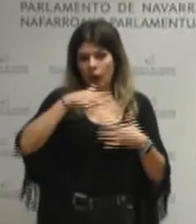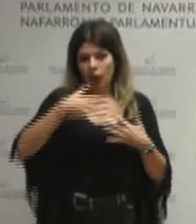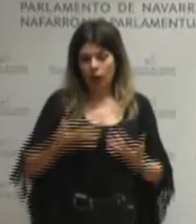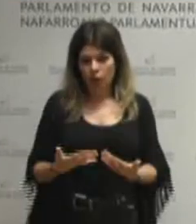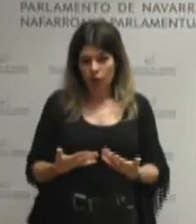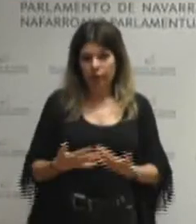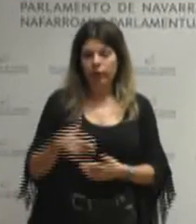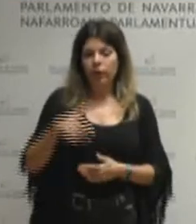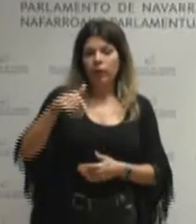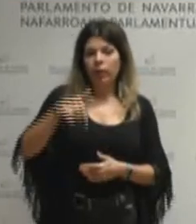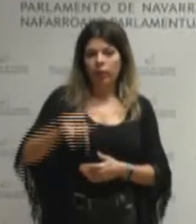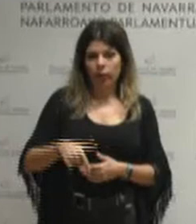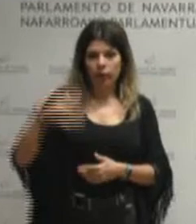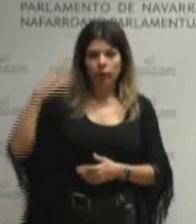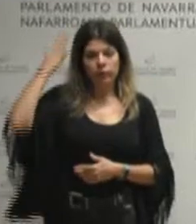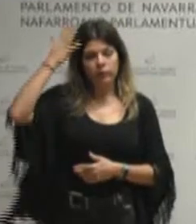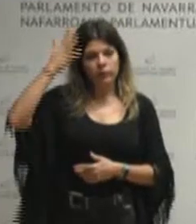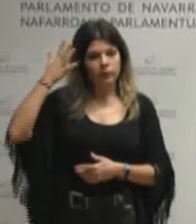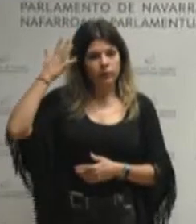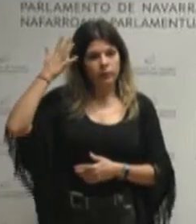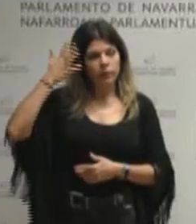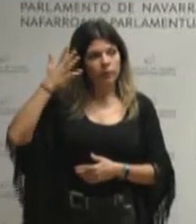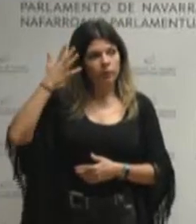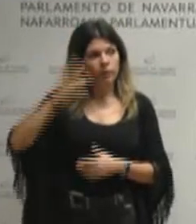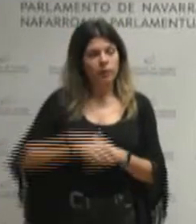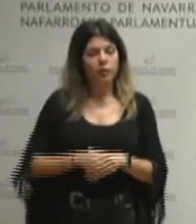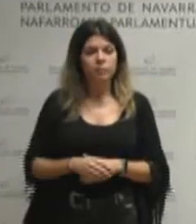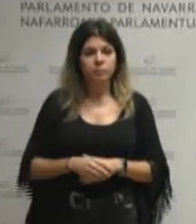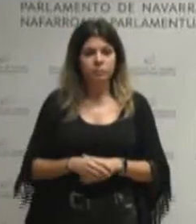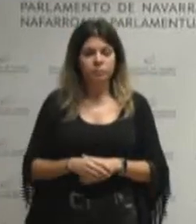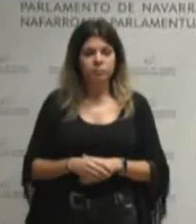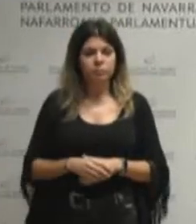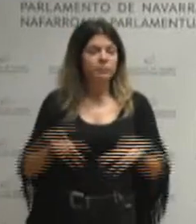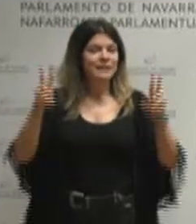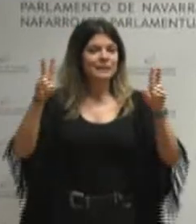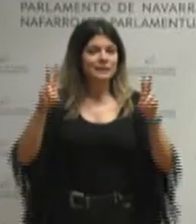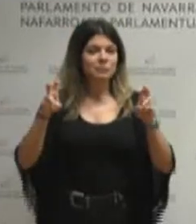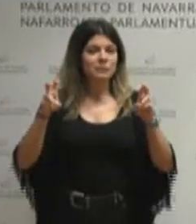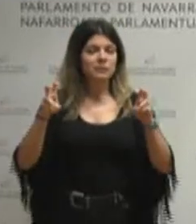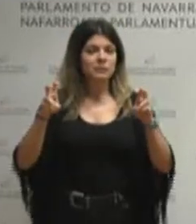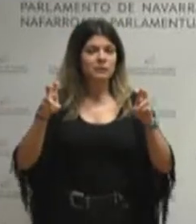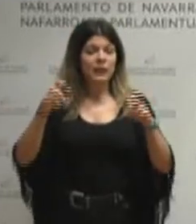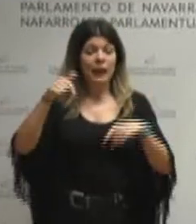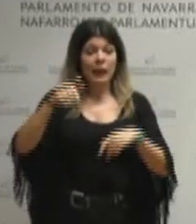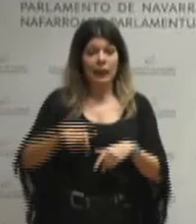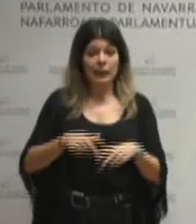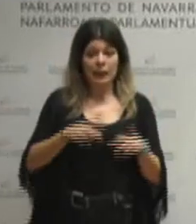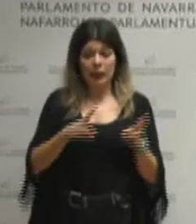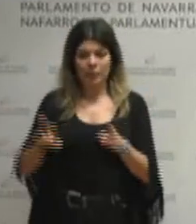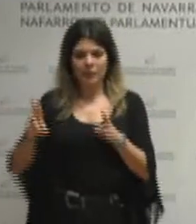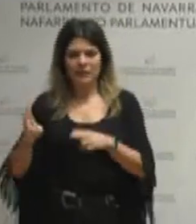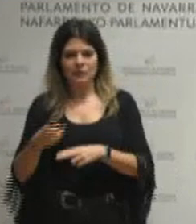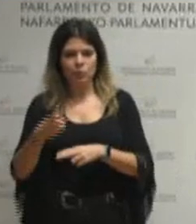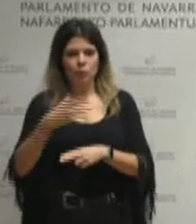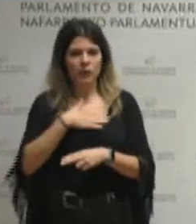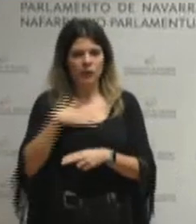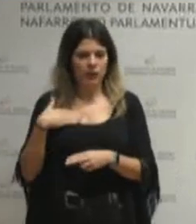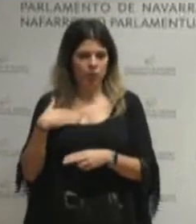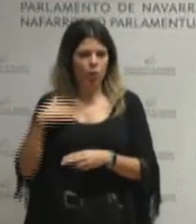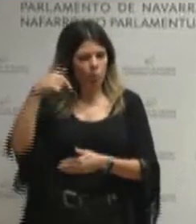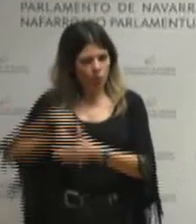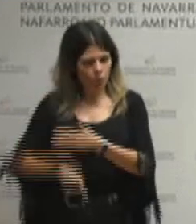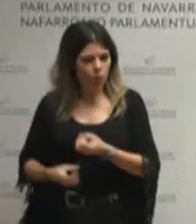apuntaba, en estas reflexiones previas, unas cuestiones, que en esta segunda parte, me gustaría, me gustaría